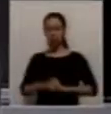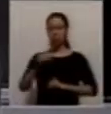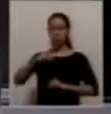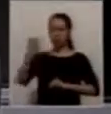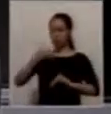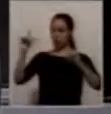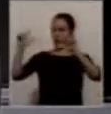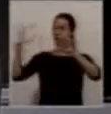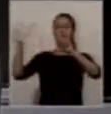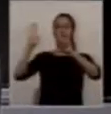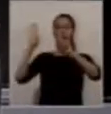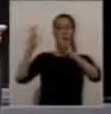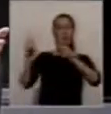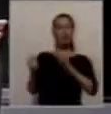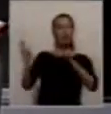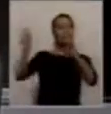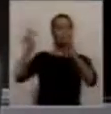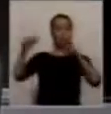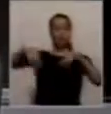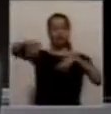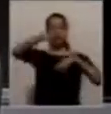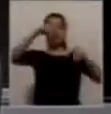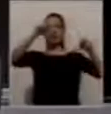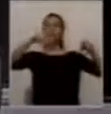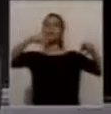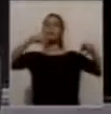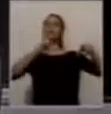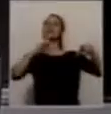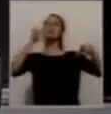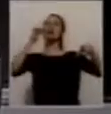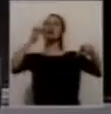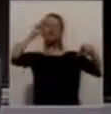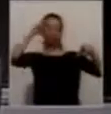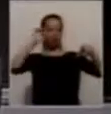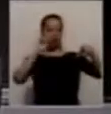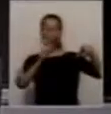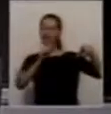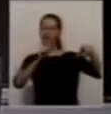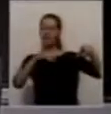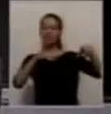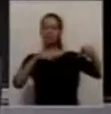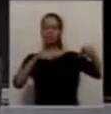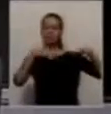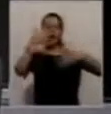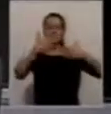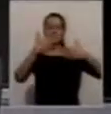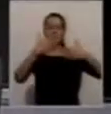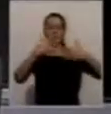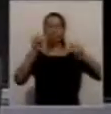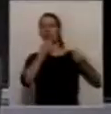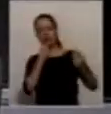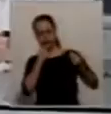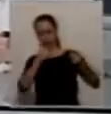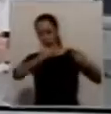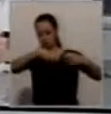respecto del matadero municipal. ¿En qué puede convertirse y cómo piensan hacerlo en caso de llegar a la intendencia de la